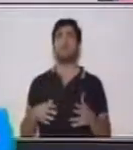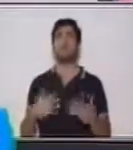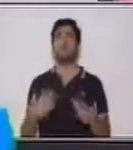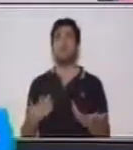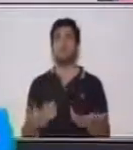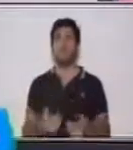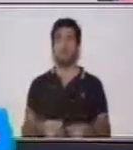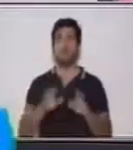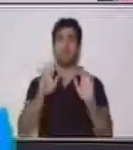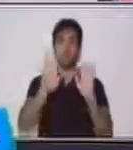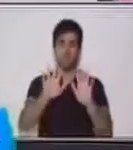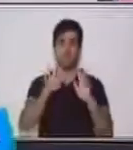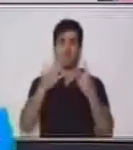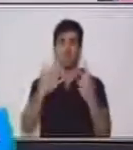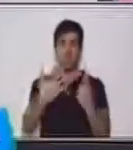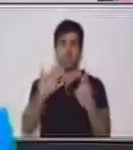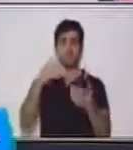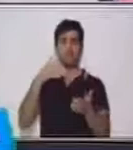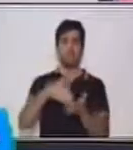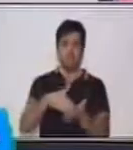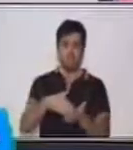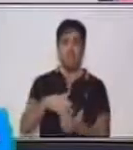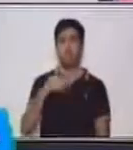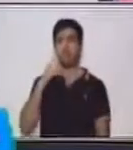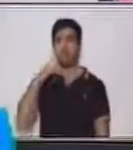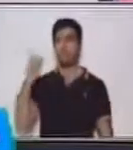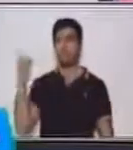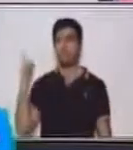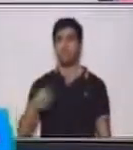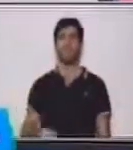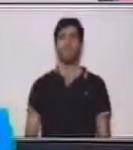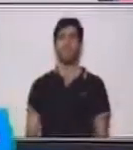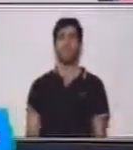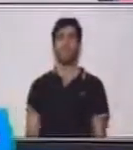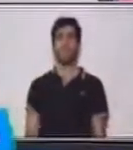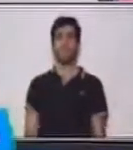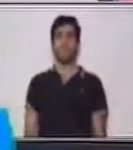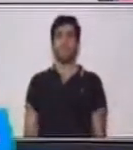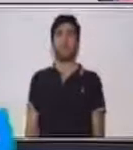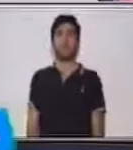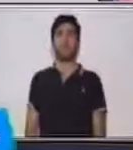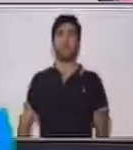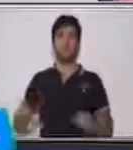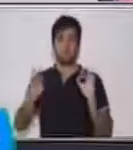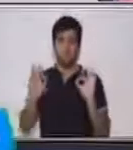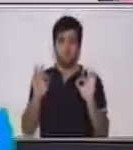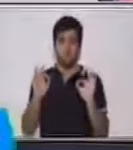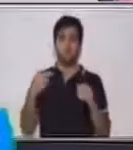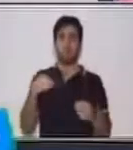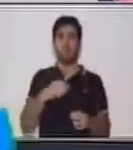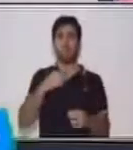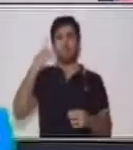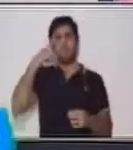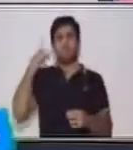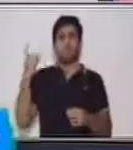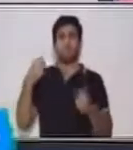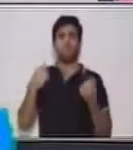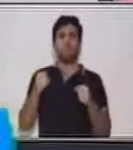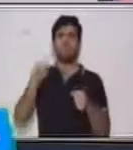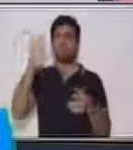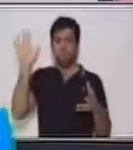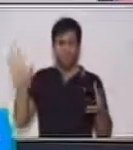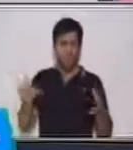Serían dieciséis mil. voy a colocar aquí abajo porque ya no me cabe. Ahora, ¿qué hacemos? ¿Cómo voy a saber qué número representa todo